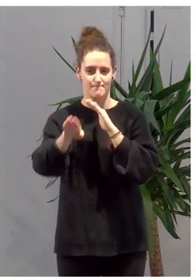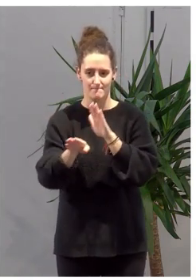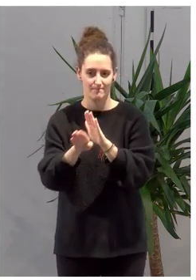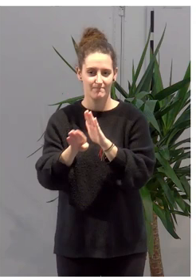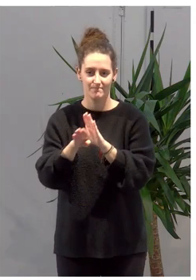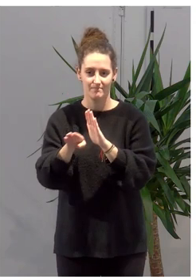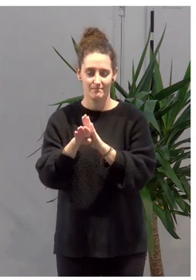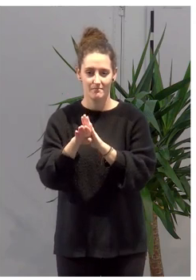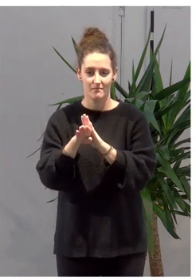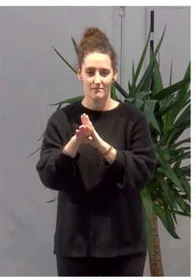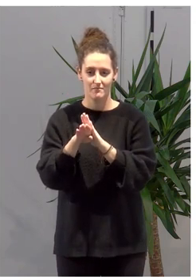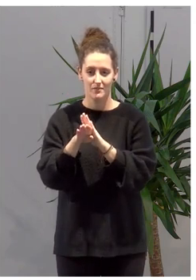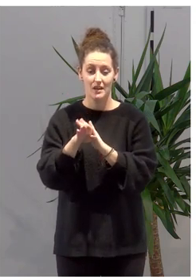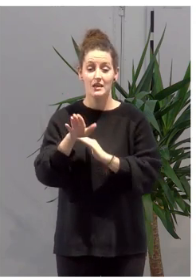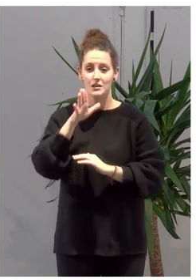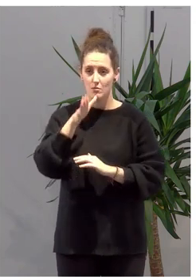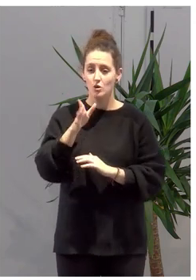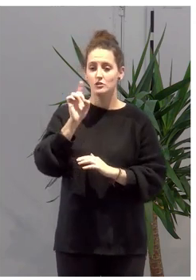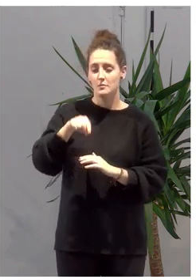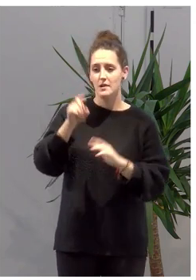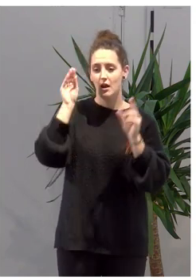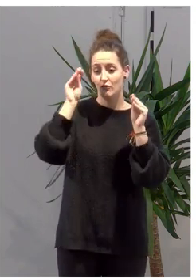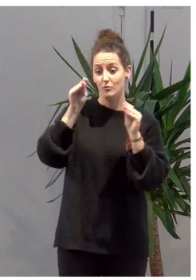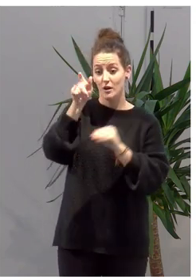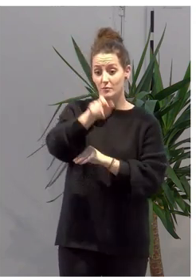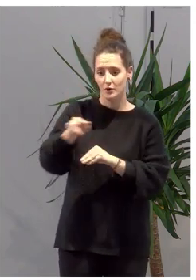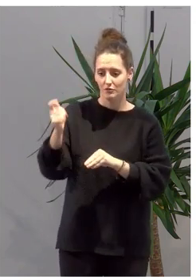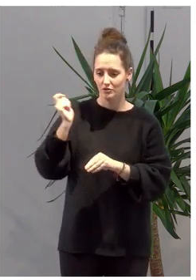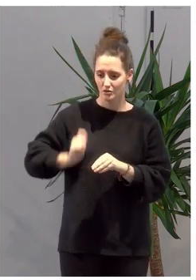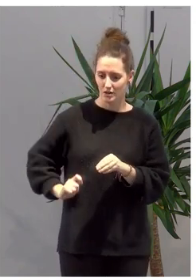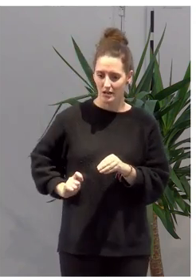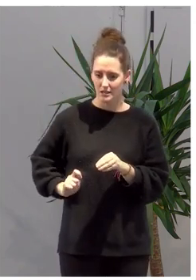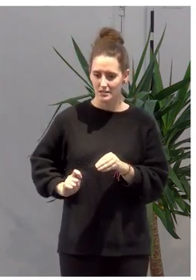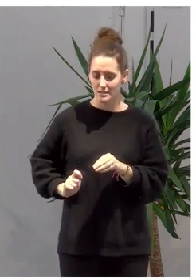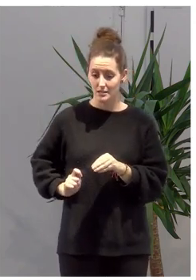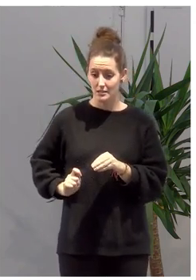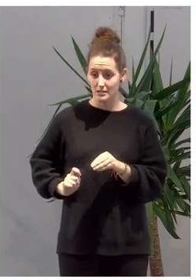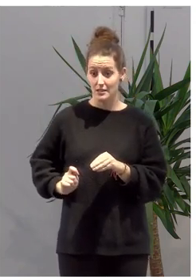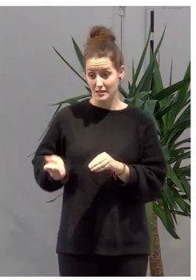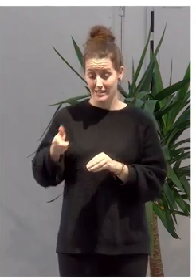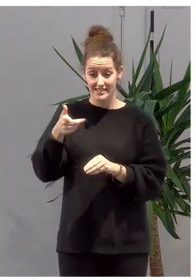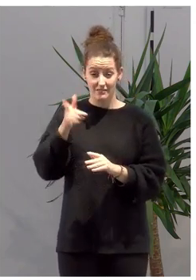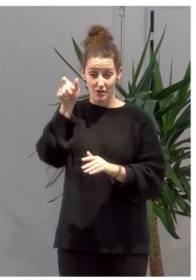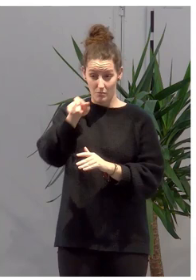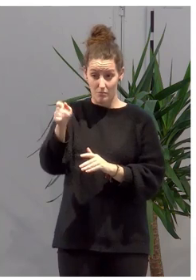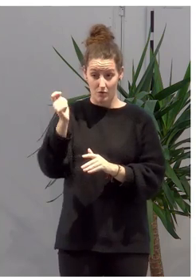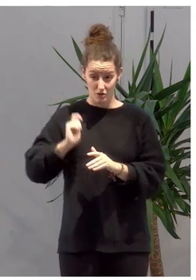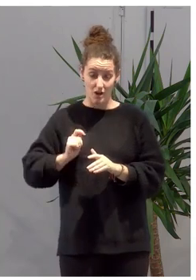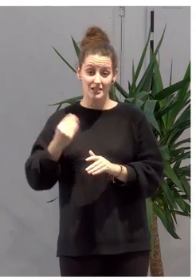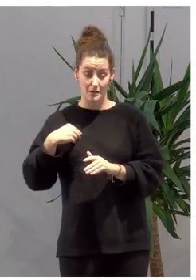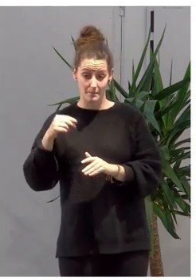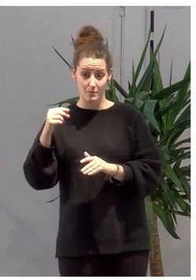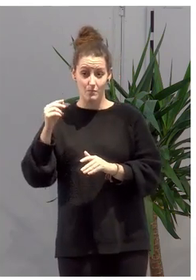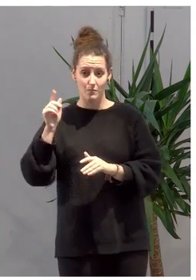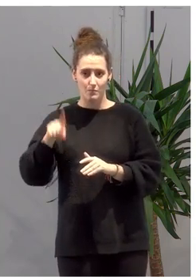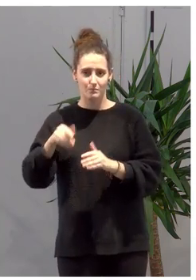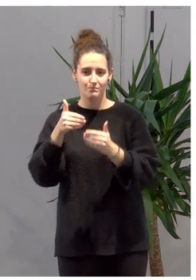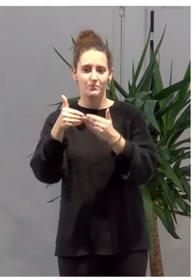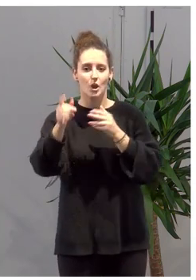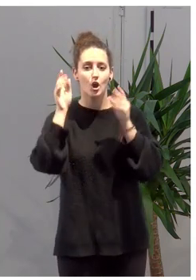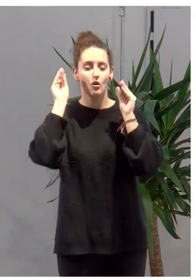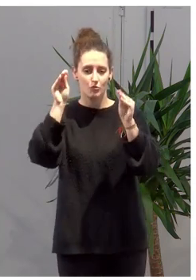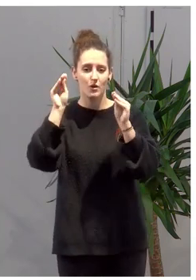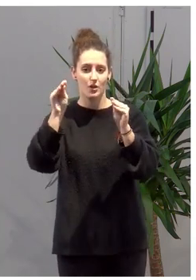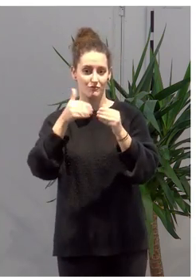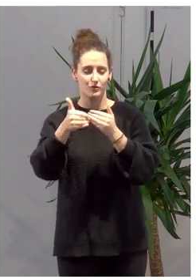continuidad. Y vamos a formar también a profesionales como formadores de futuros facilitadores del diálogo en